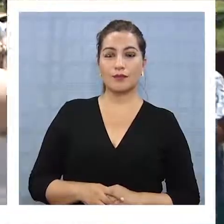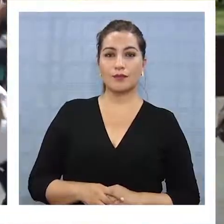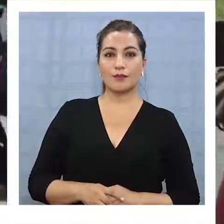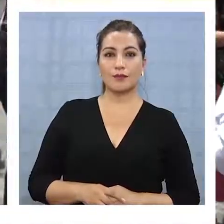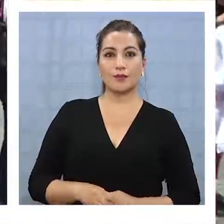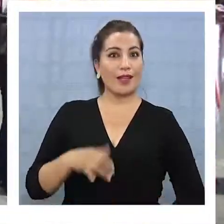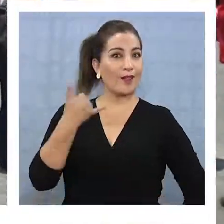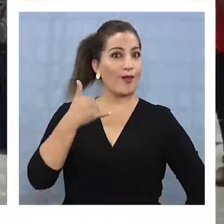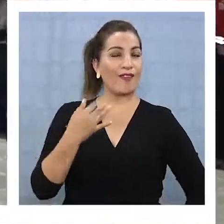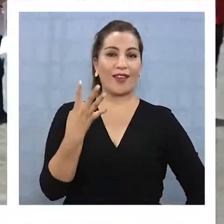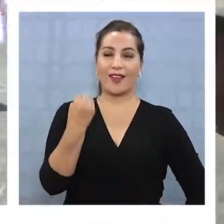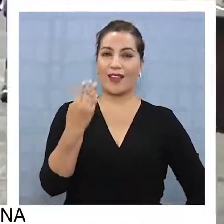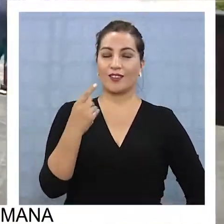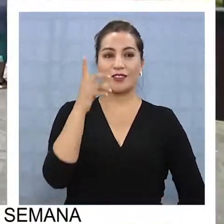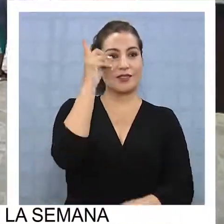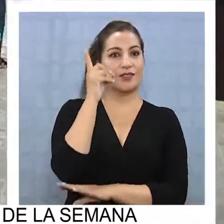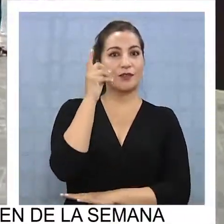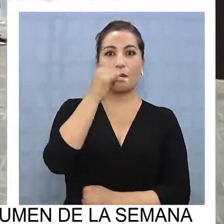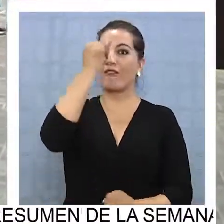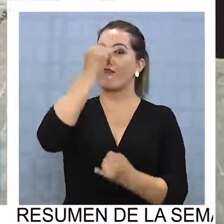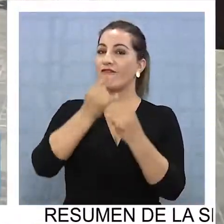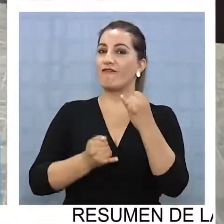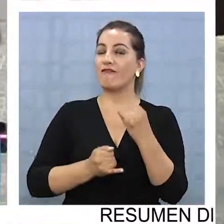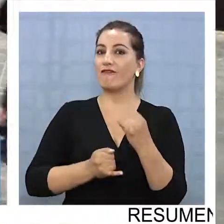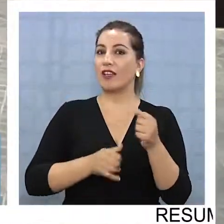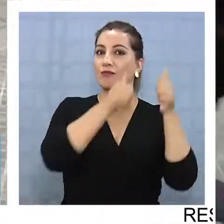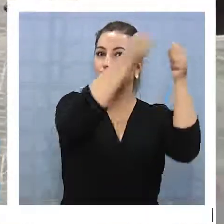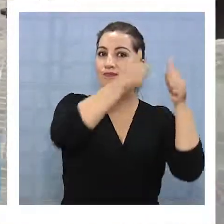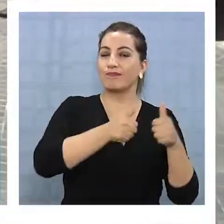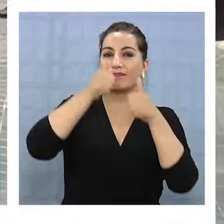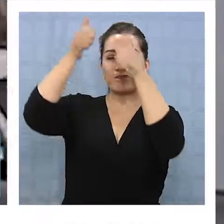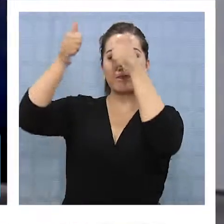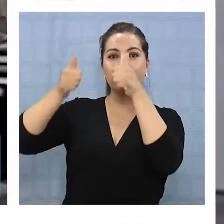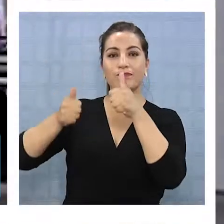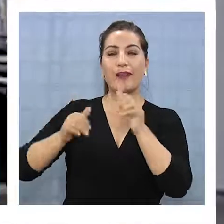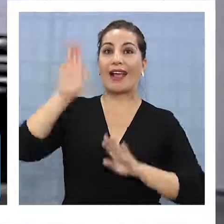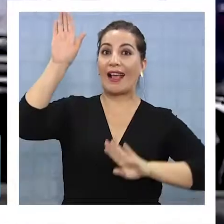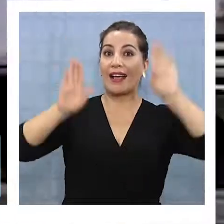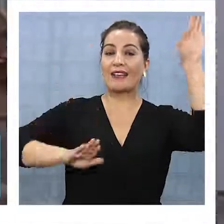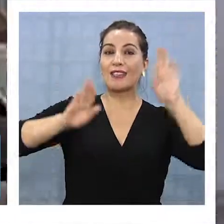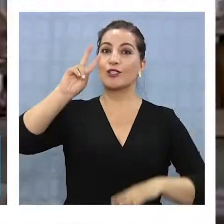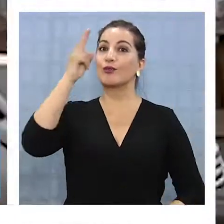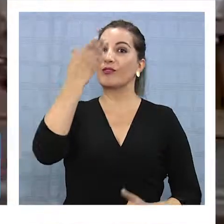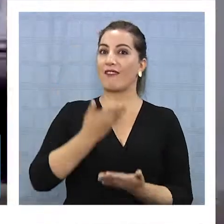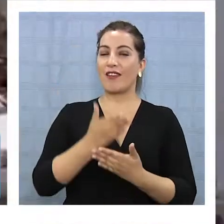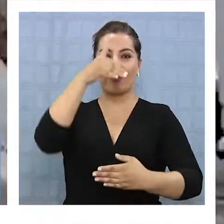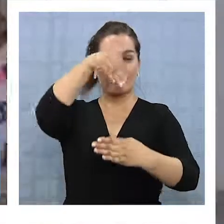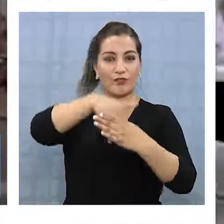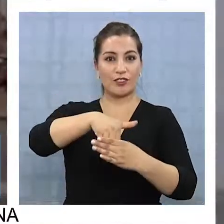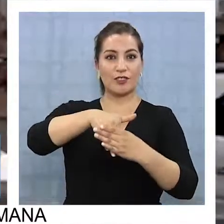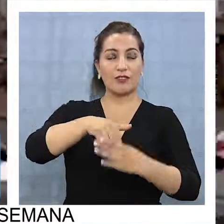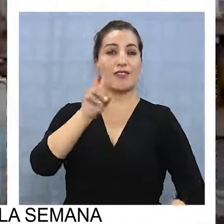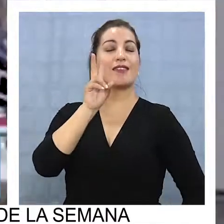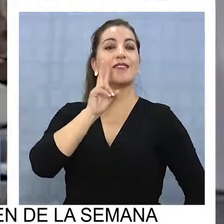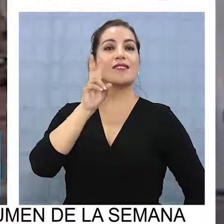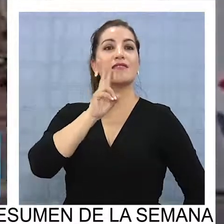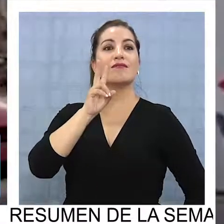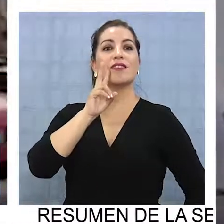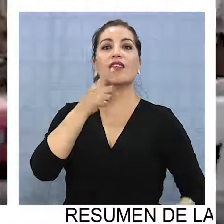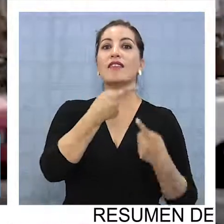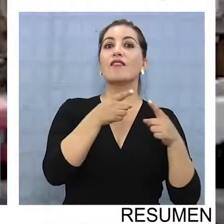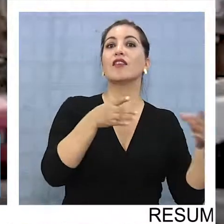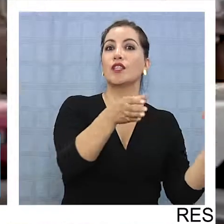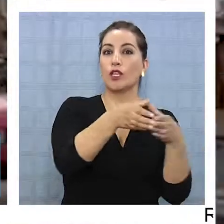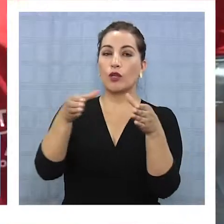Este jueves 14 terminó el periodo de propaganda de los candidatos que van a la segunda vuelta presidencial y el viernes los distintos